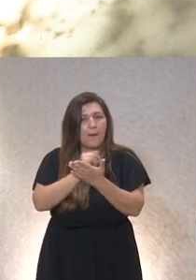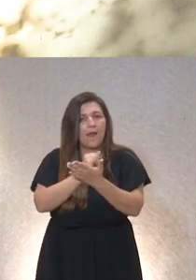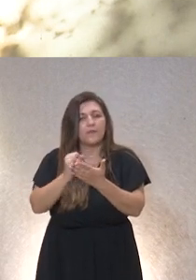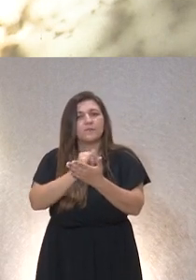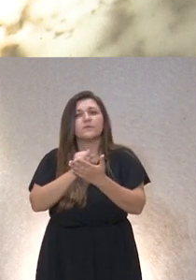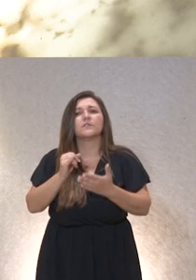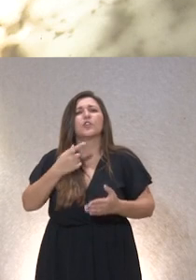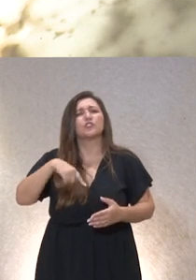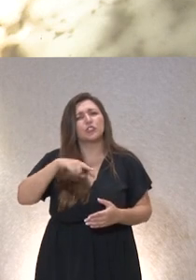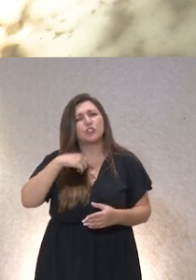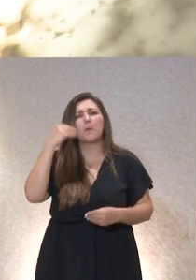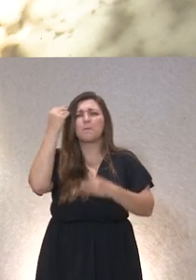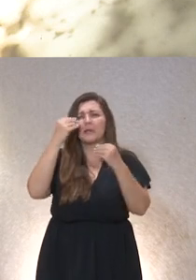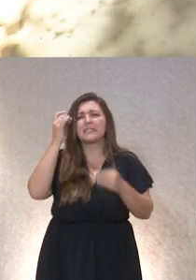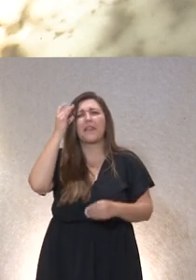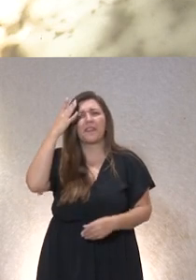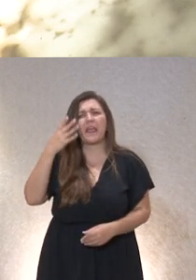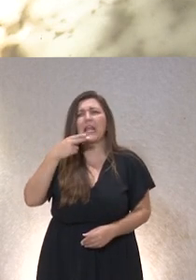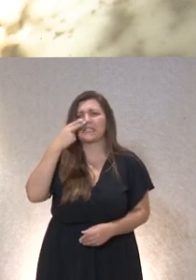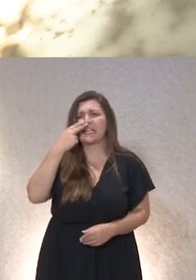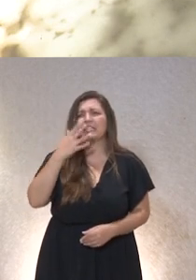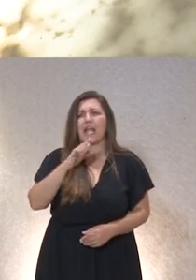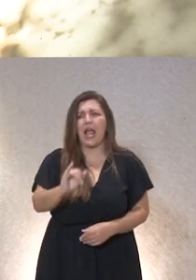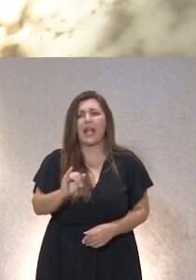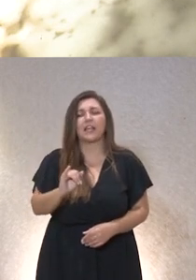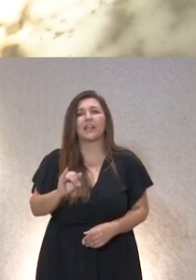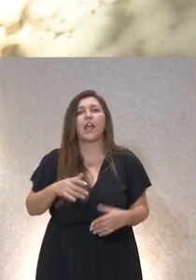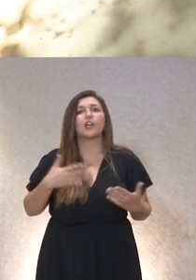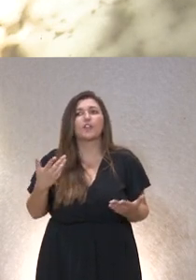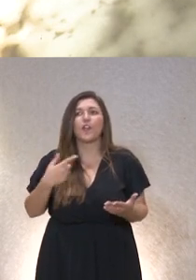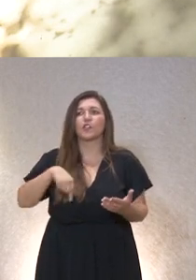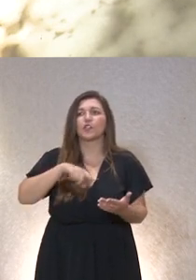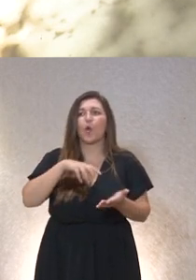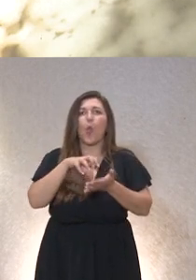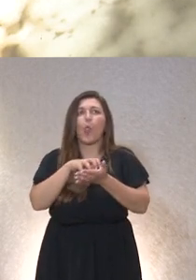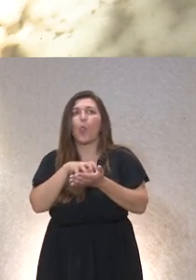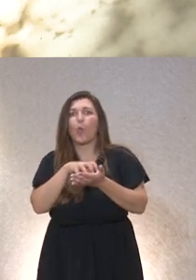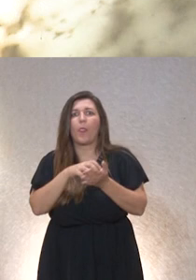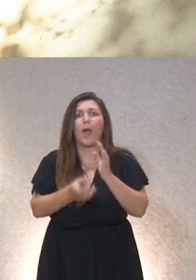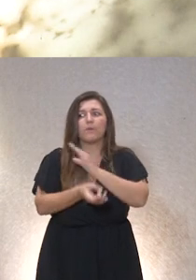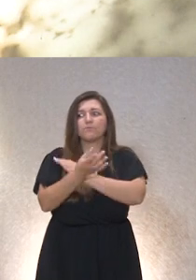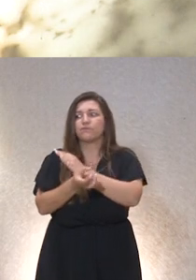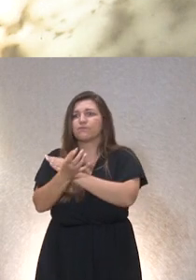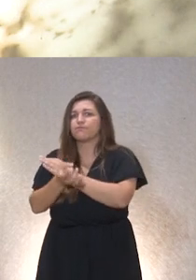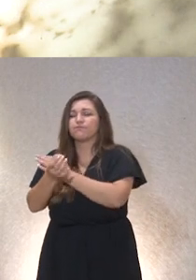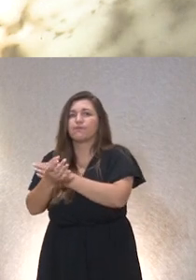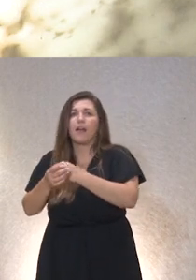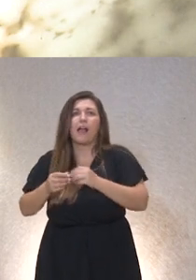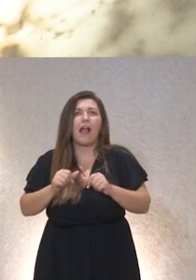que nos gustó lo que pasa que a su vez también pues empezaron a surgir las dudas de cómo poder llevarlo a cabo